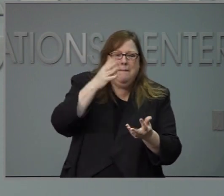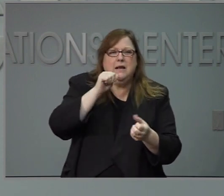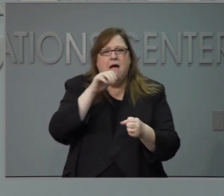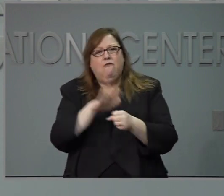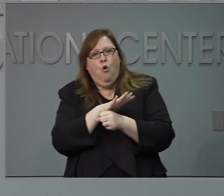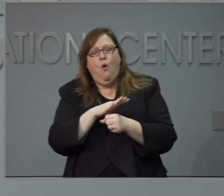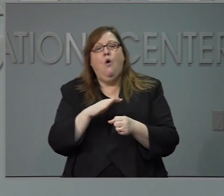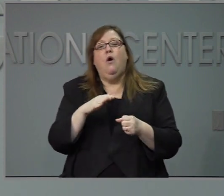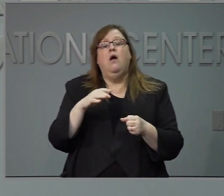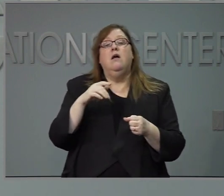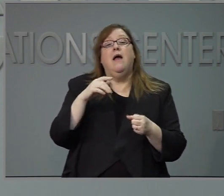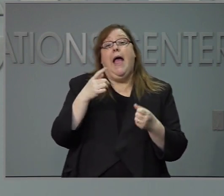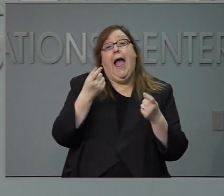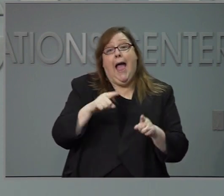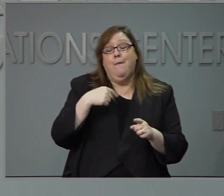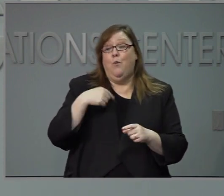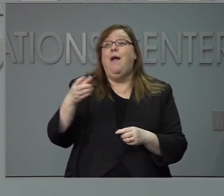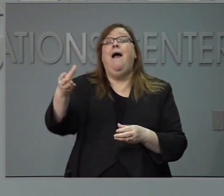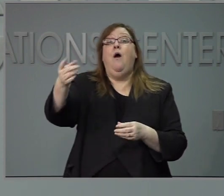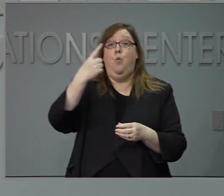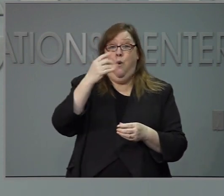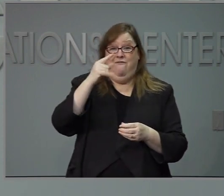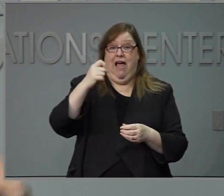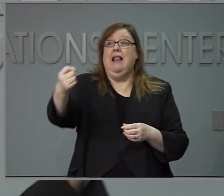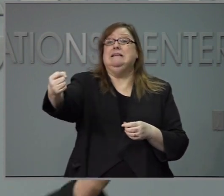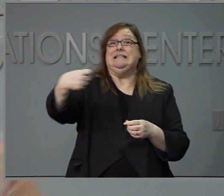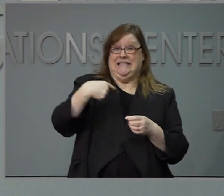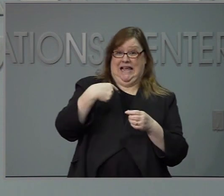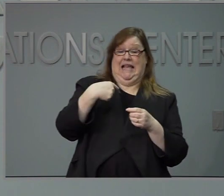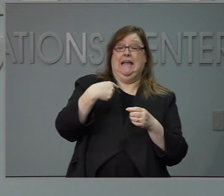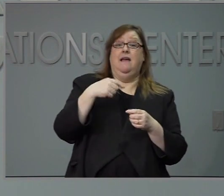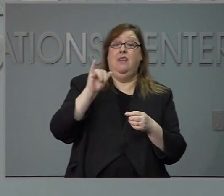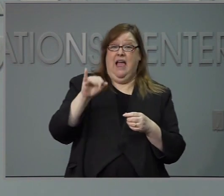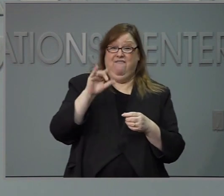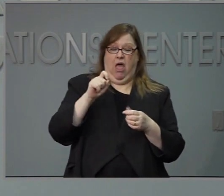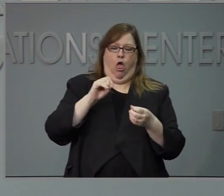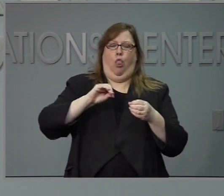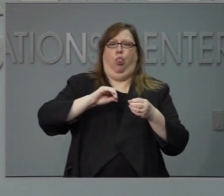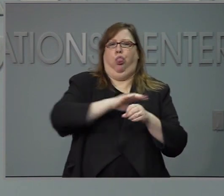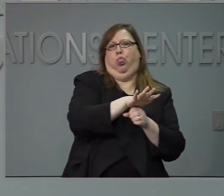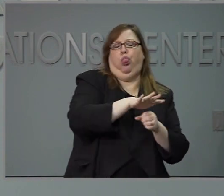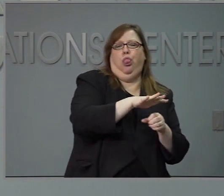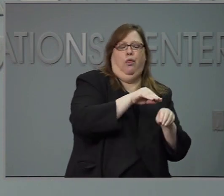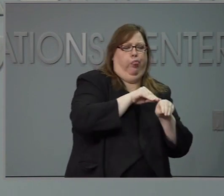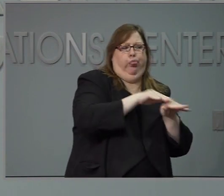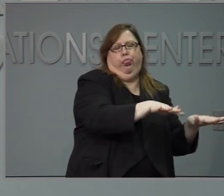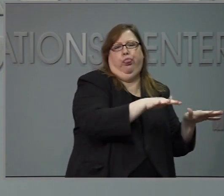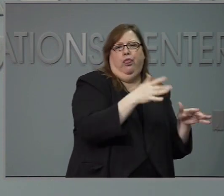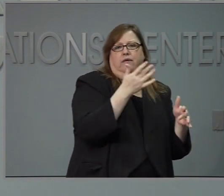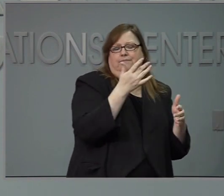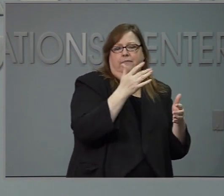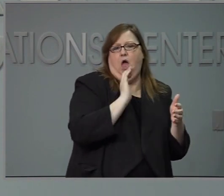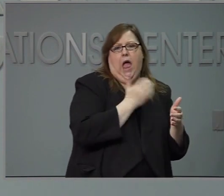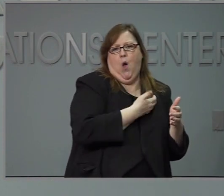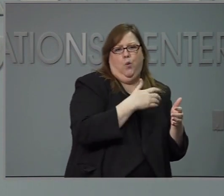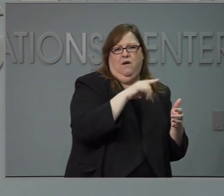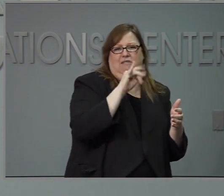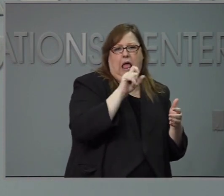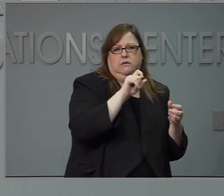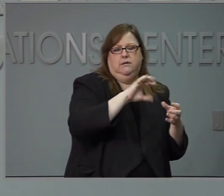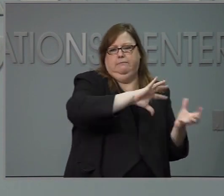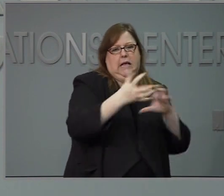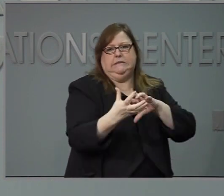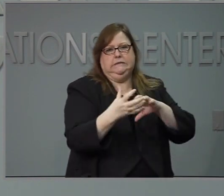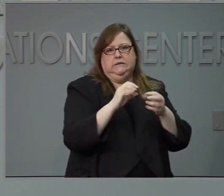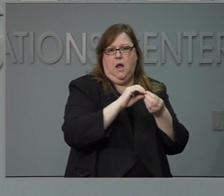técnico, pero los recibimos tuvimos que extraer y volver a recargar a recargar. Así es de que esto retrasó el